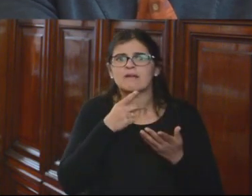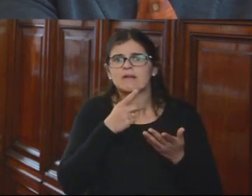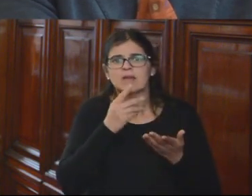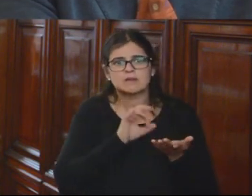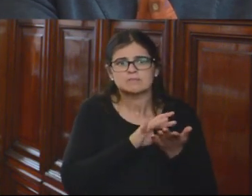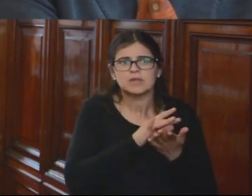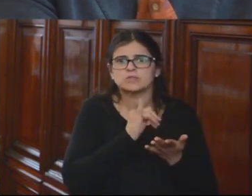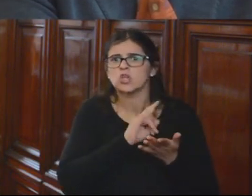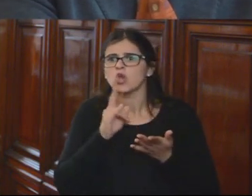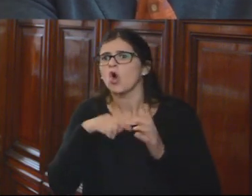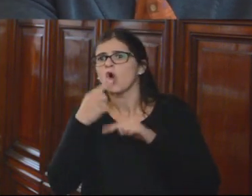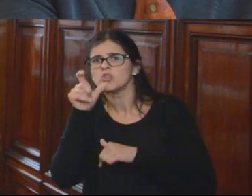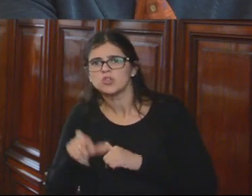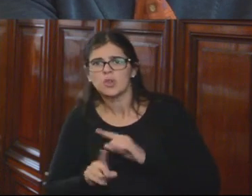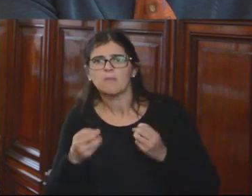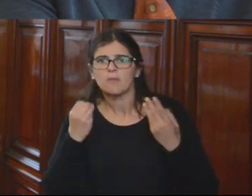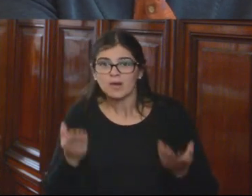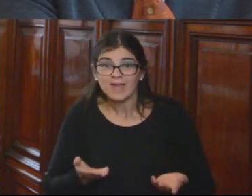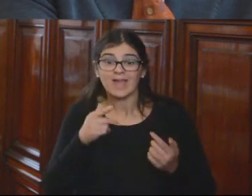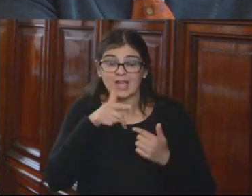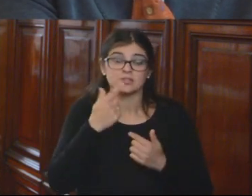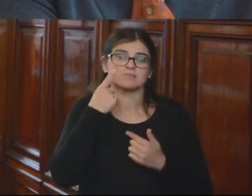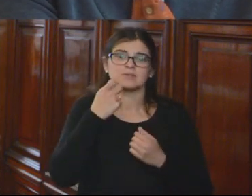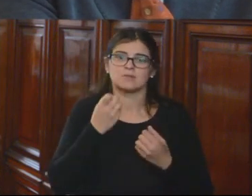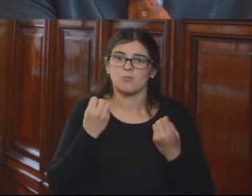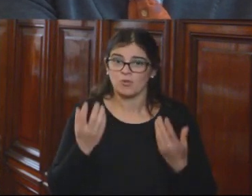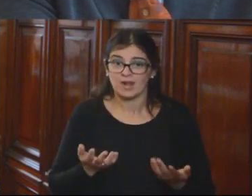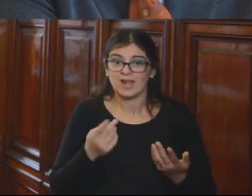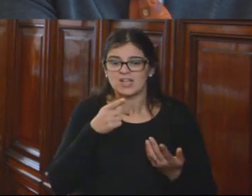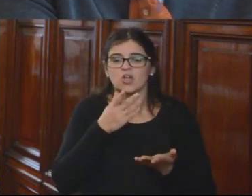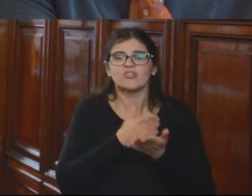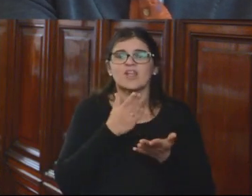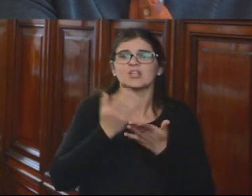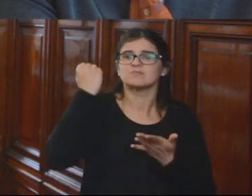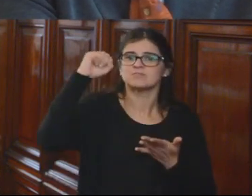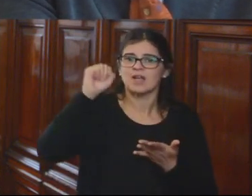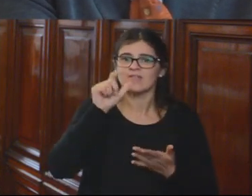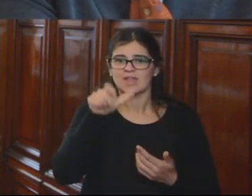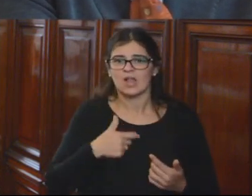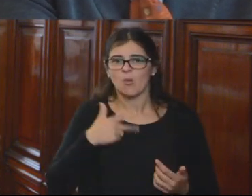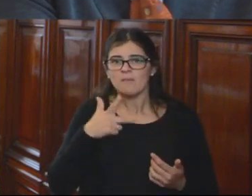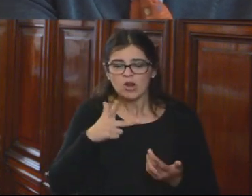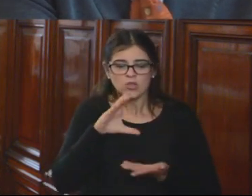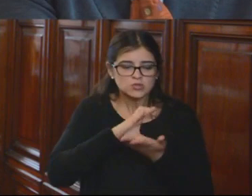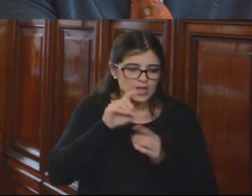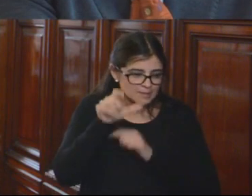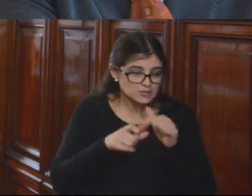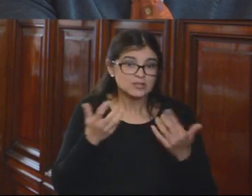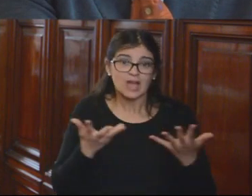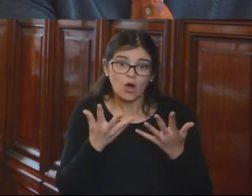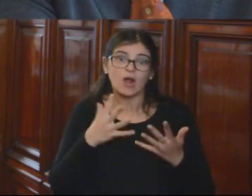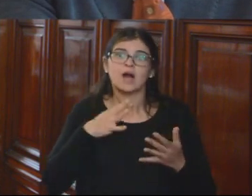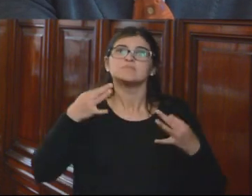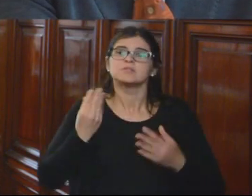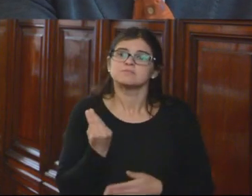no a Pedro, por qué, o sea, eso es lo que consideramos que vulnera los derechos humanos del ser humano, del ciudadano que ahora está ejerciendo como